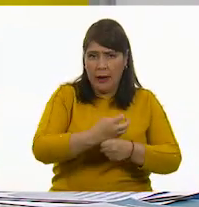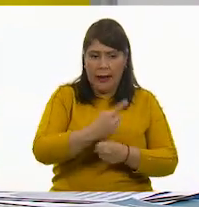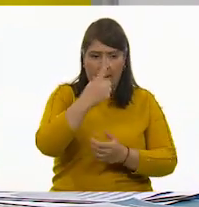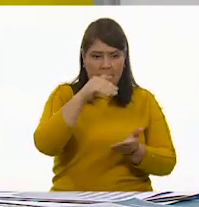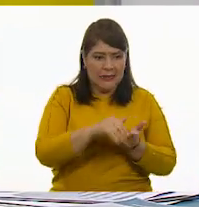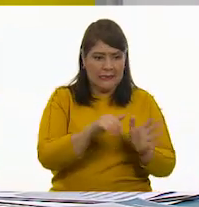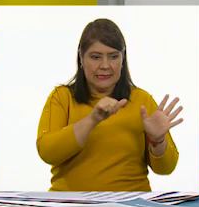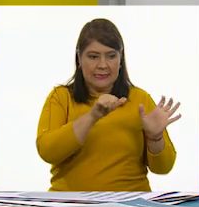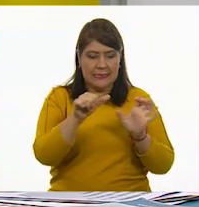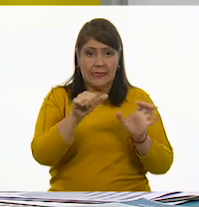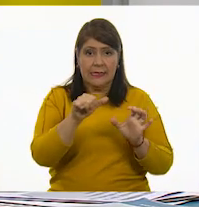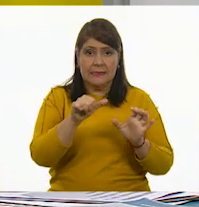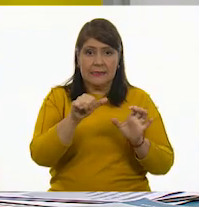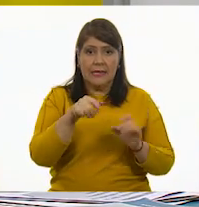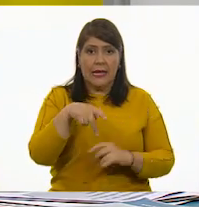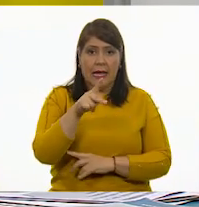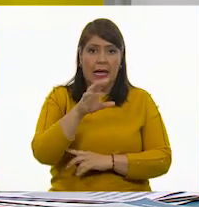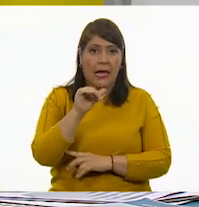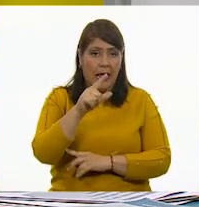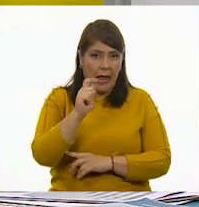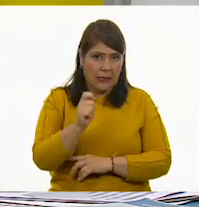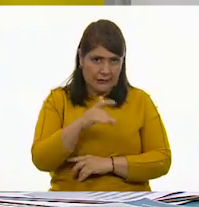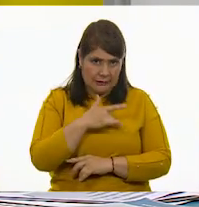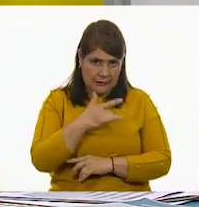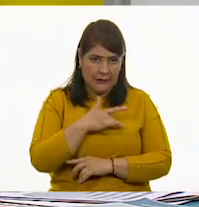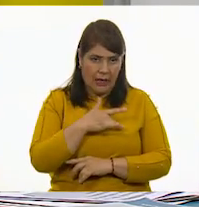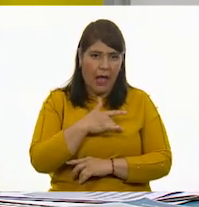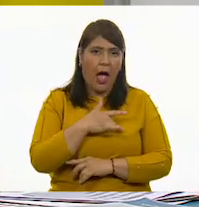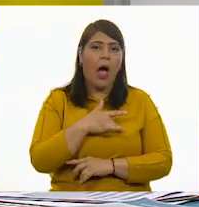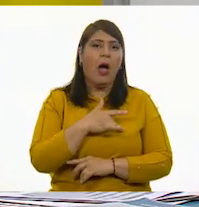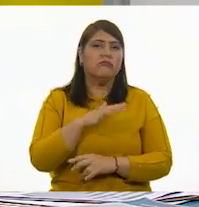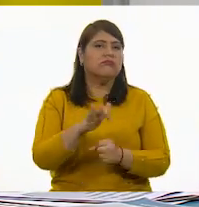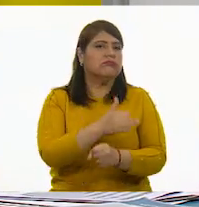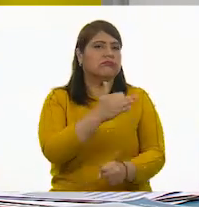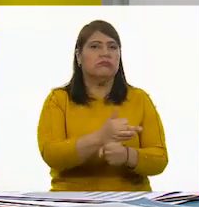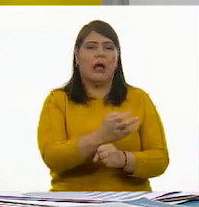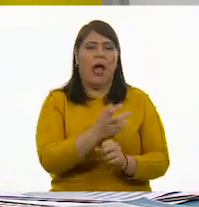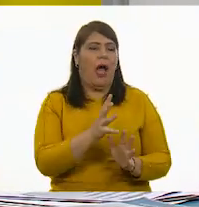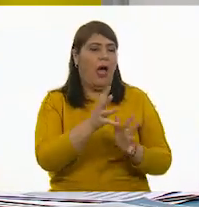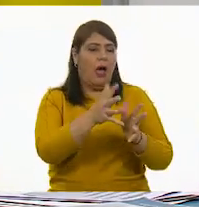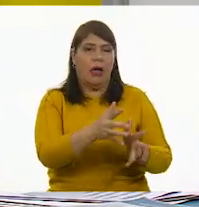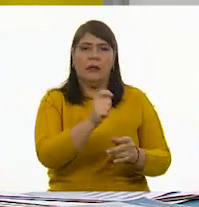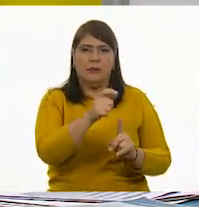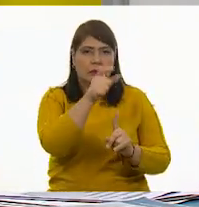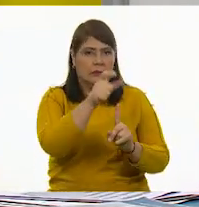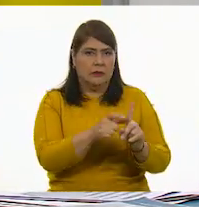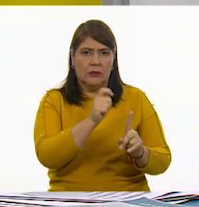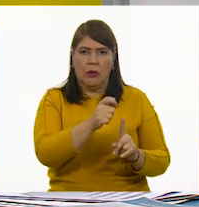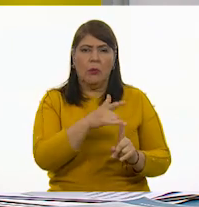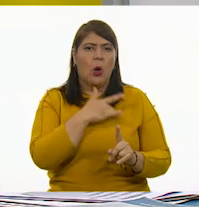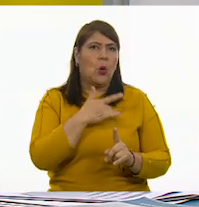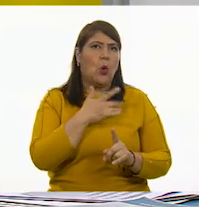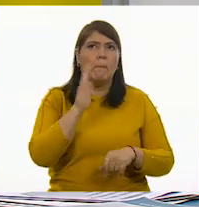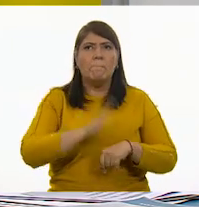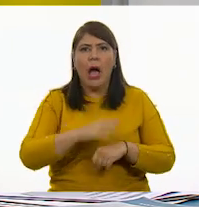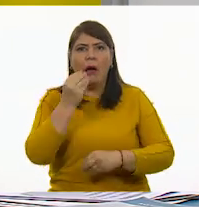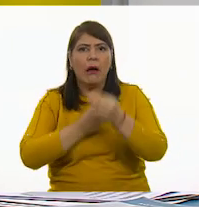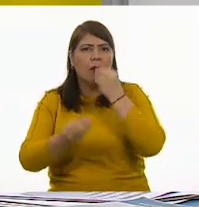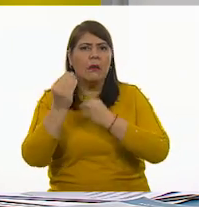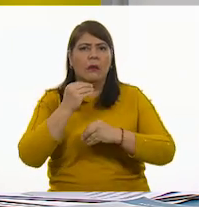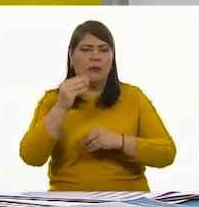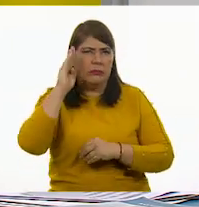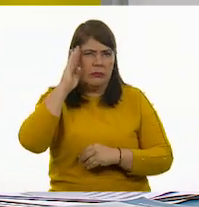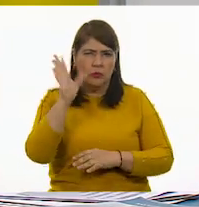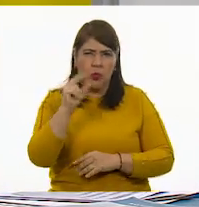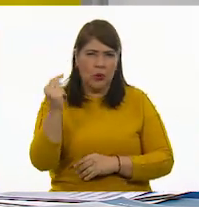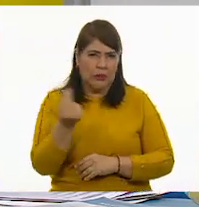cubre bien su, llamémosle, su necesidad de esa pila, de esa energía. pila para el día.